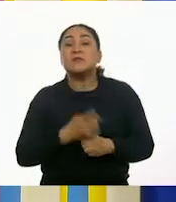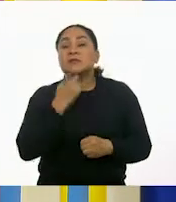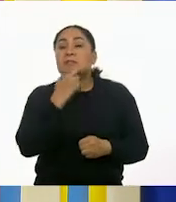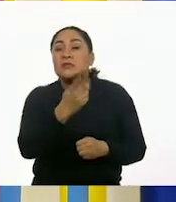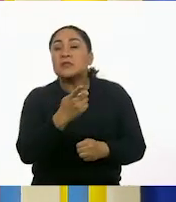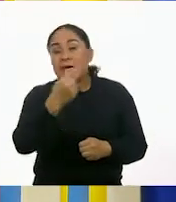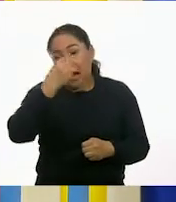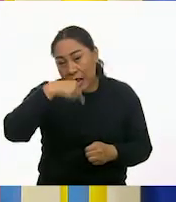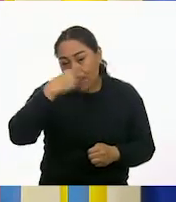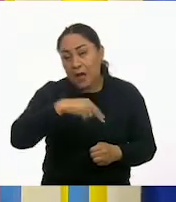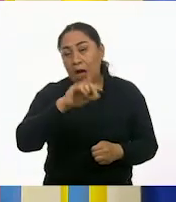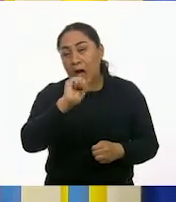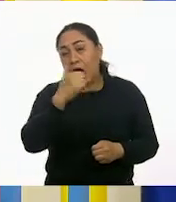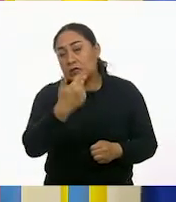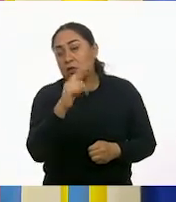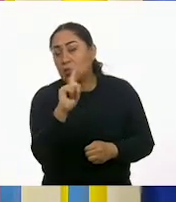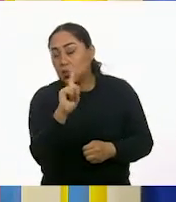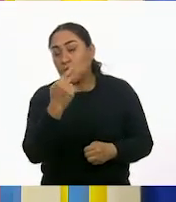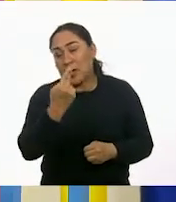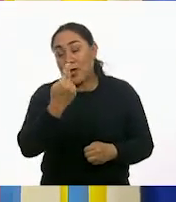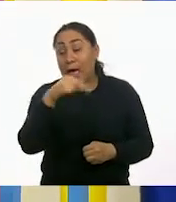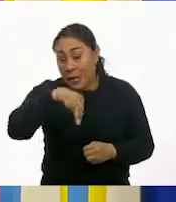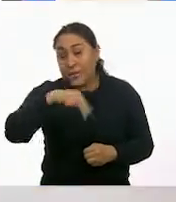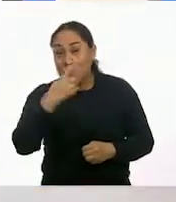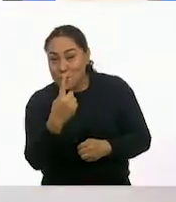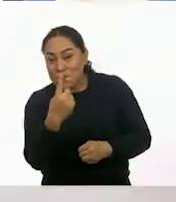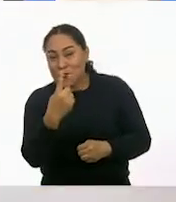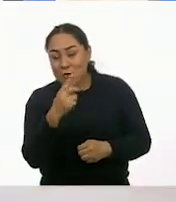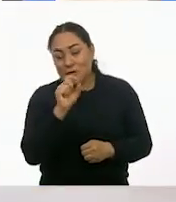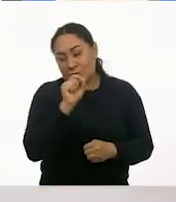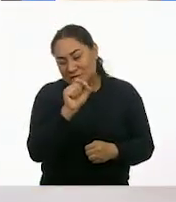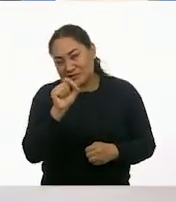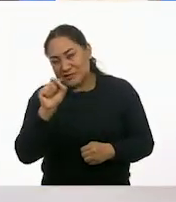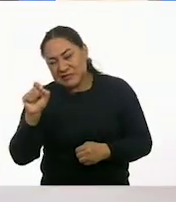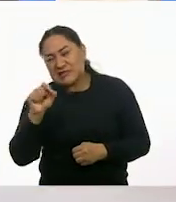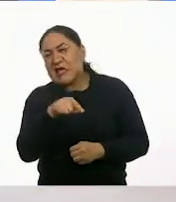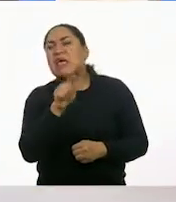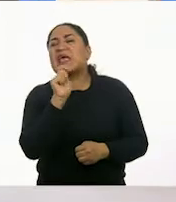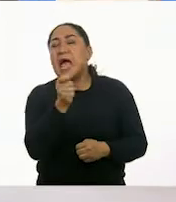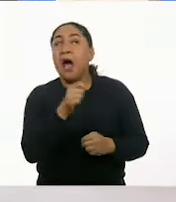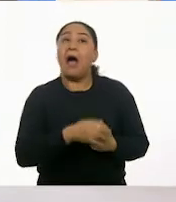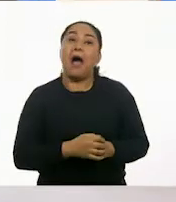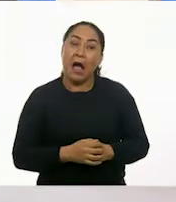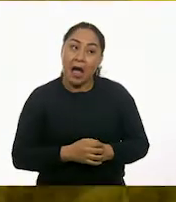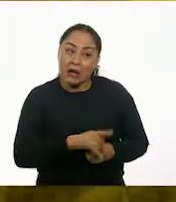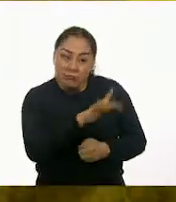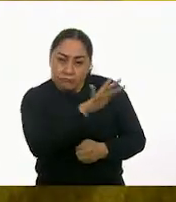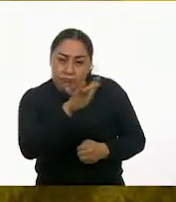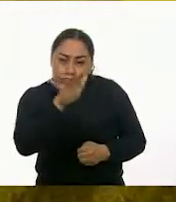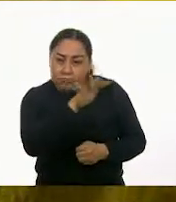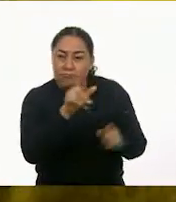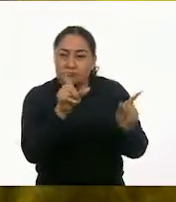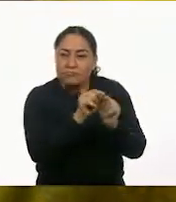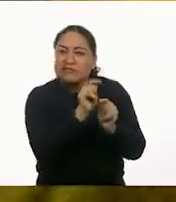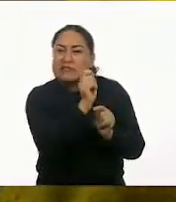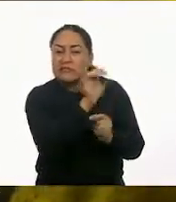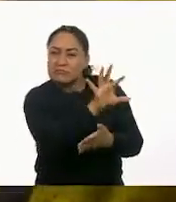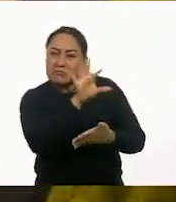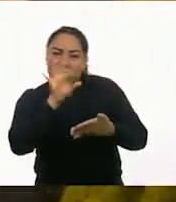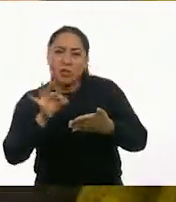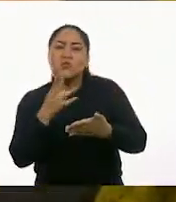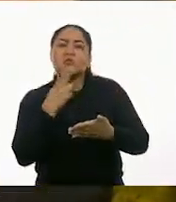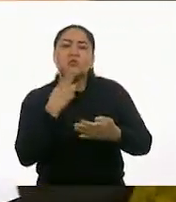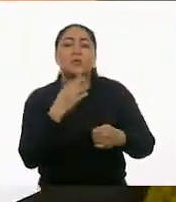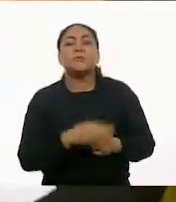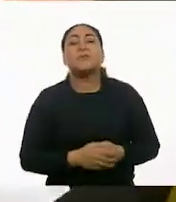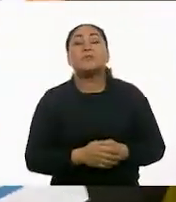AH1N1 es... Con puntos suspensores. Y da la definición. Entonces, nos puede servir tal vez para nuestro folleto. ¿Tiene algo así como